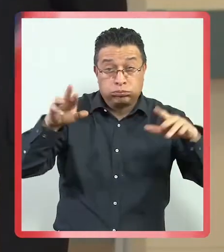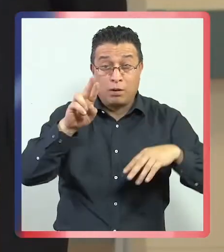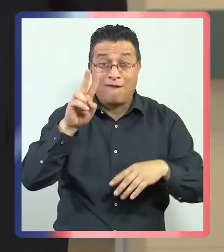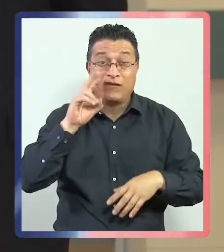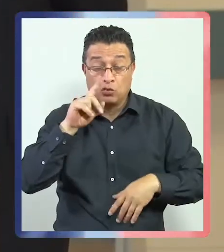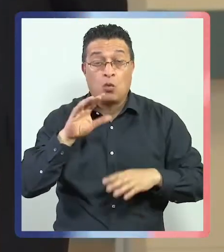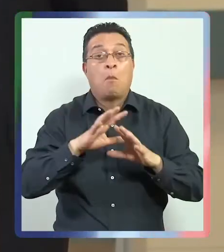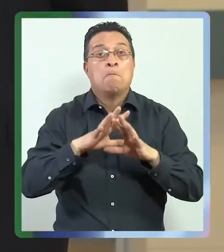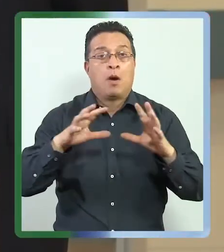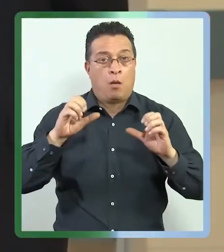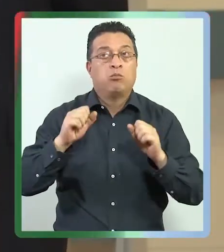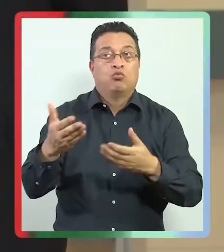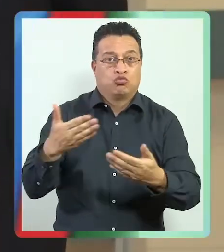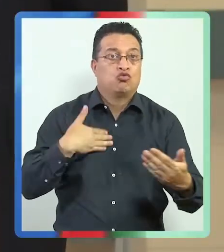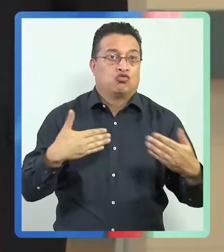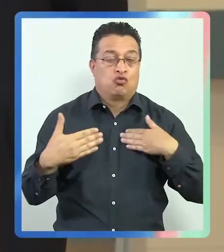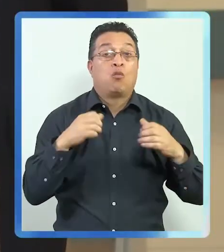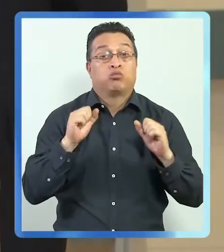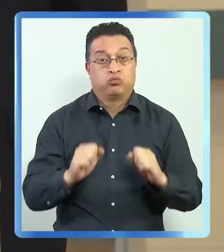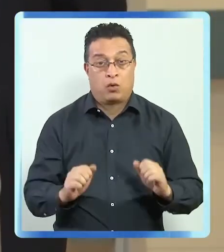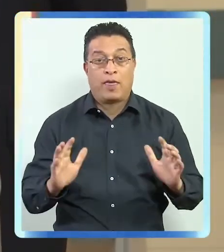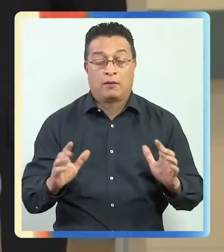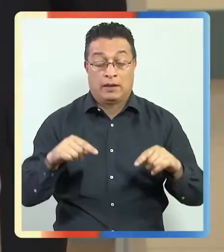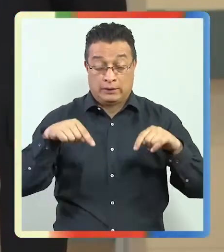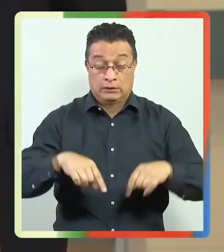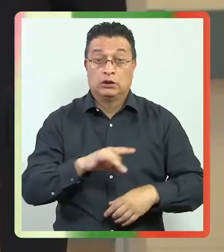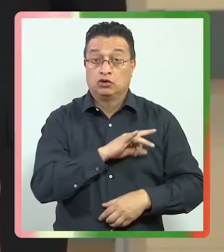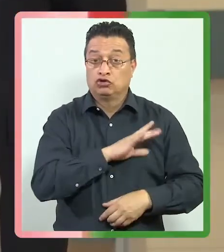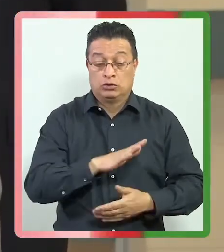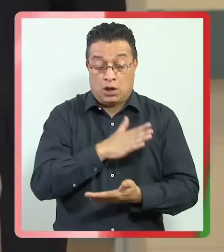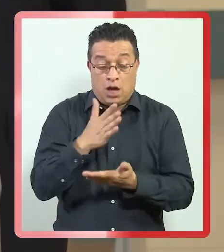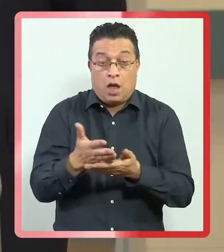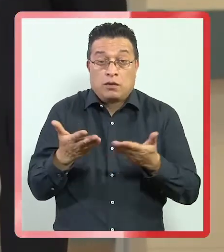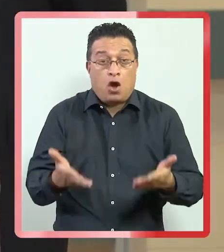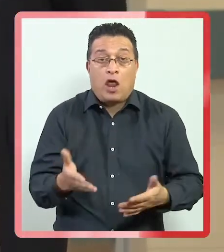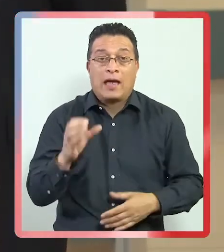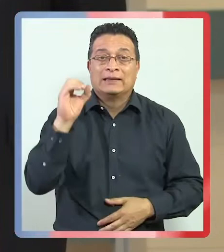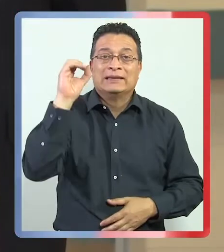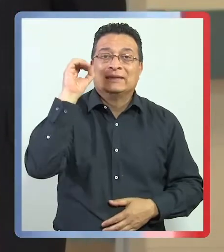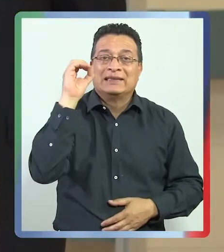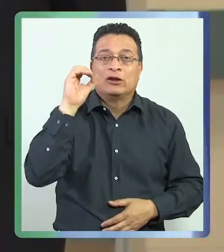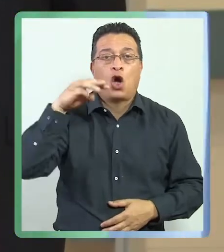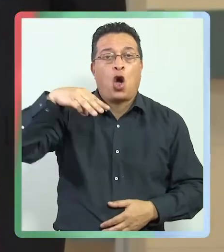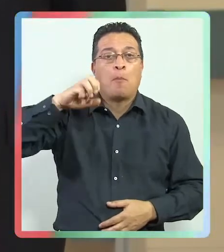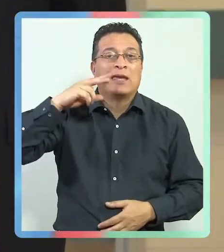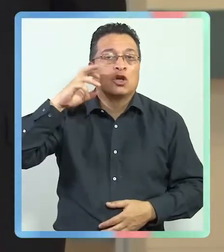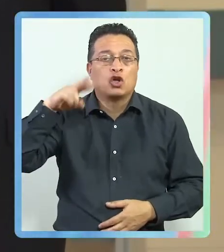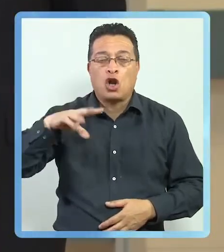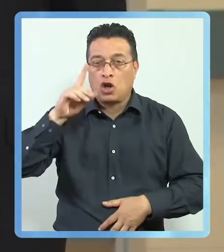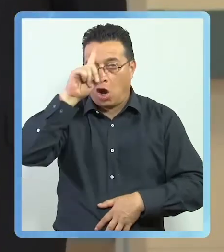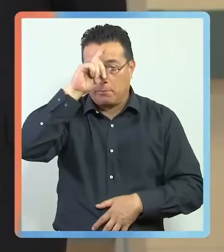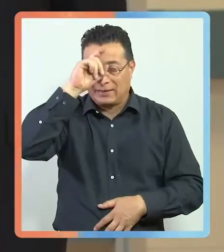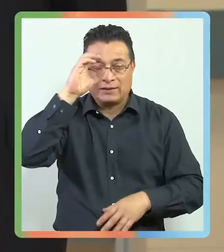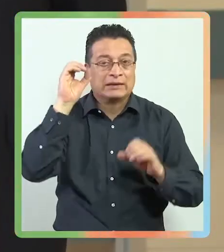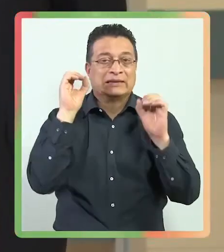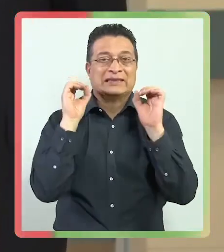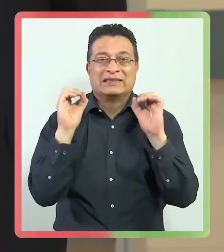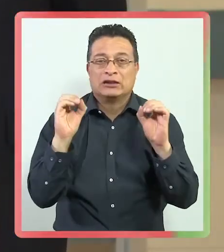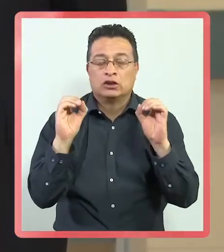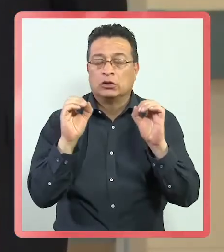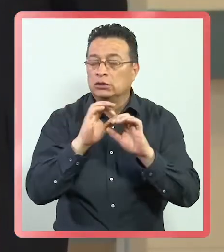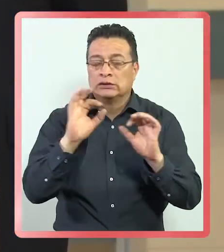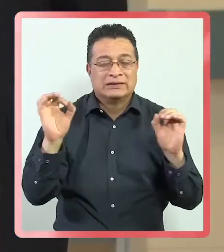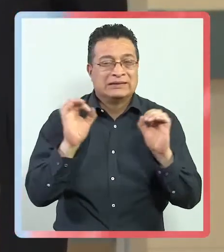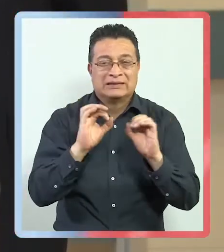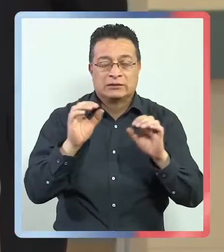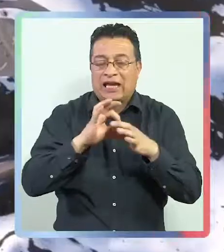uno tiene más posibilidades de contagiarse. Aquí en Chile hasta el momento no hay ningún paciente Omicron hospitalizado, ninguno. Ningún paciente que